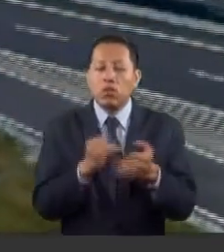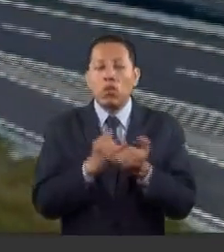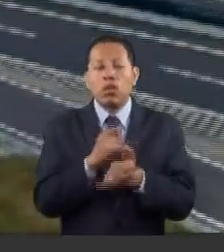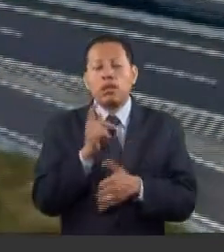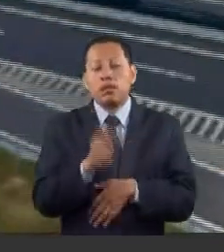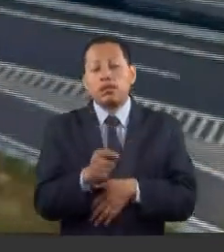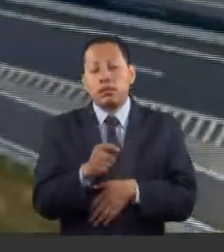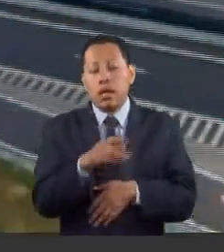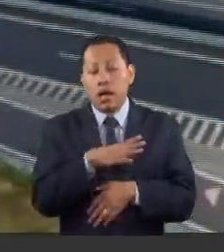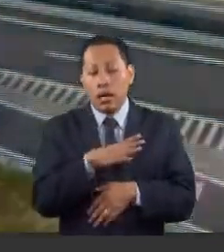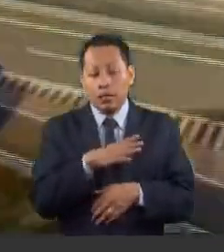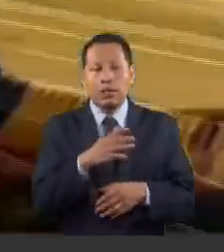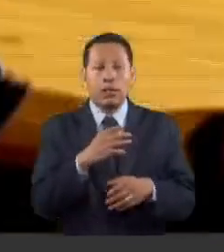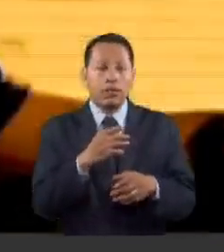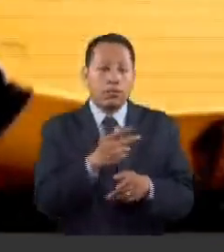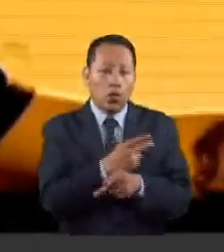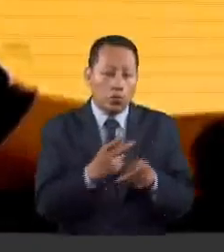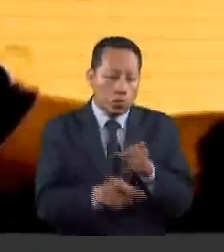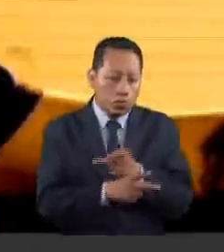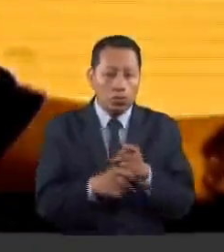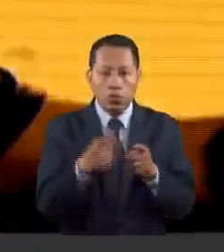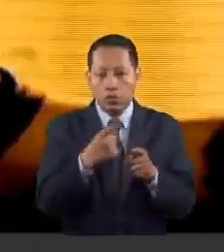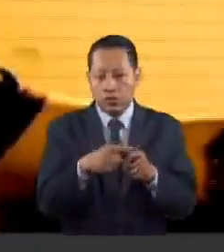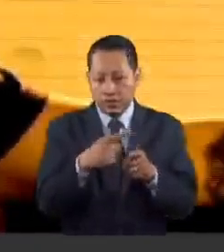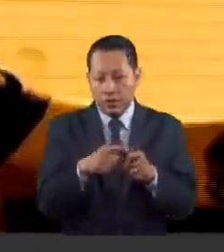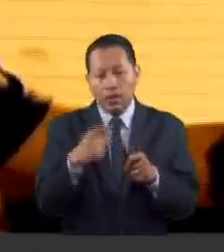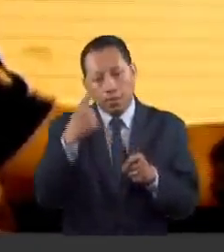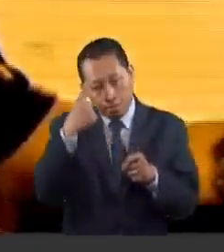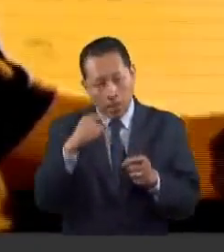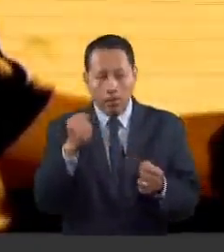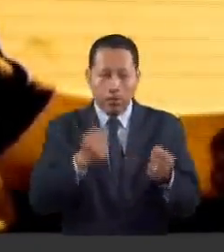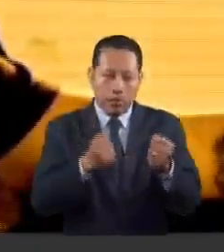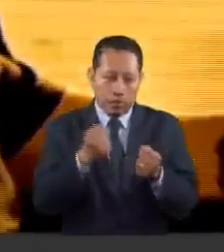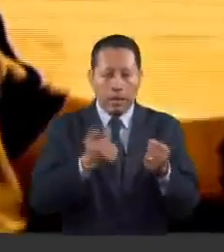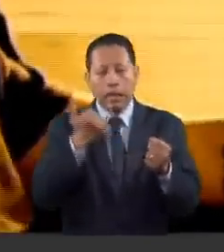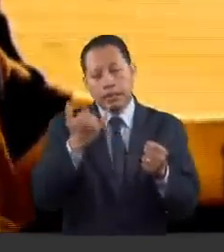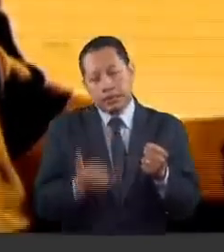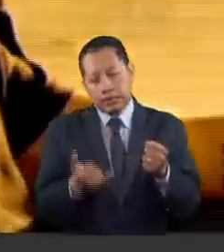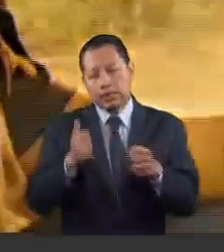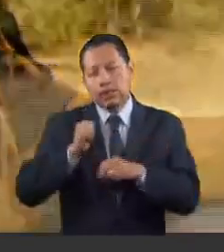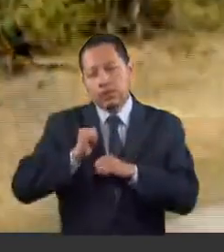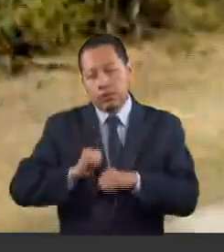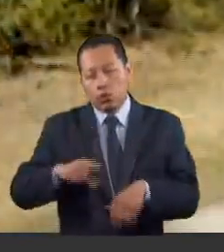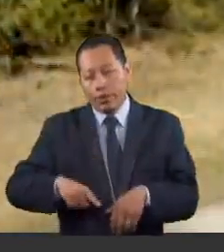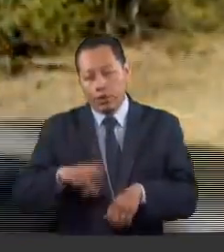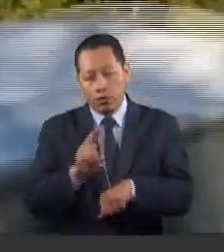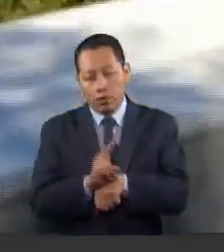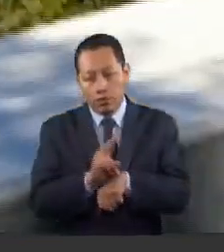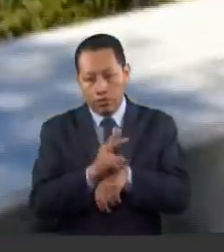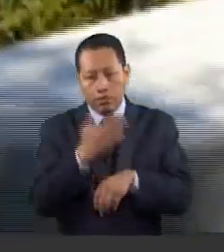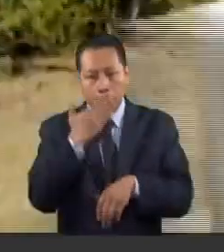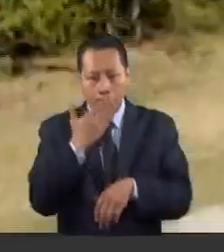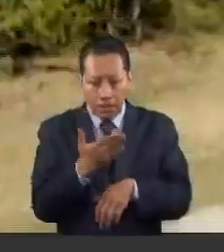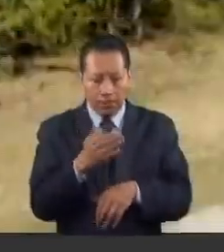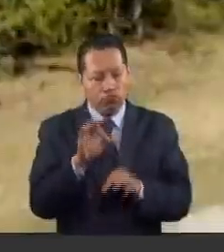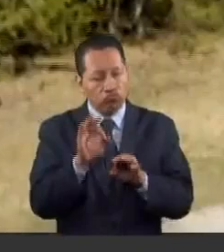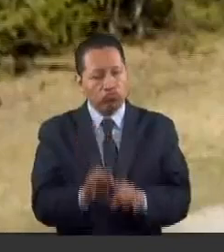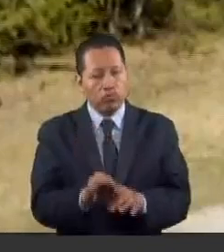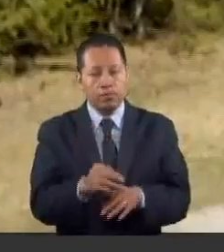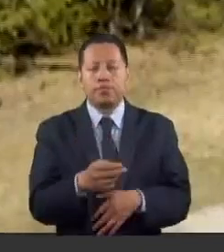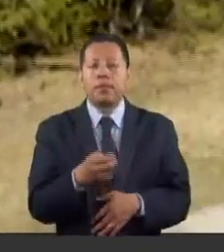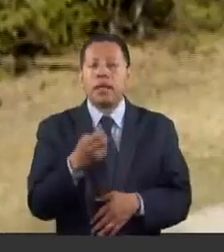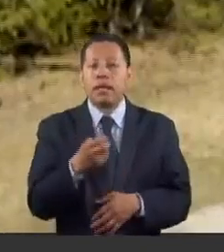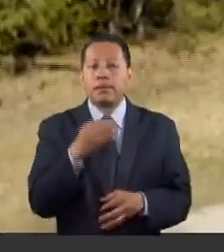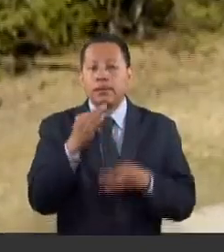a la aportación de mercancías, tanto para quienes operan como para las autoridades mexicanas. Para Noticias del Congreso, Elizabeth